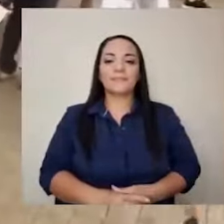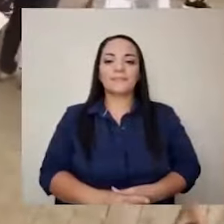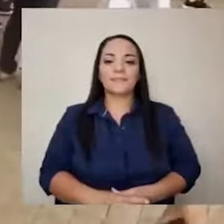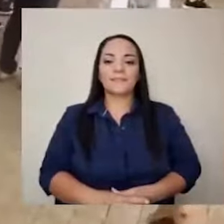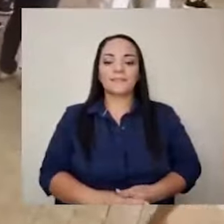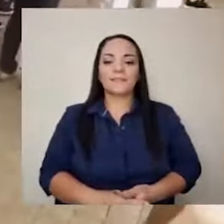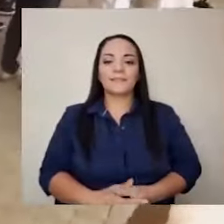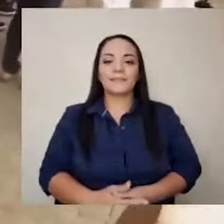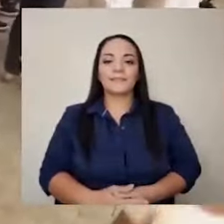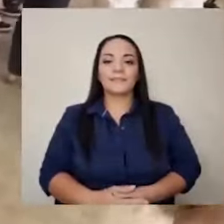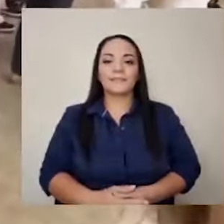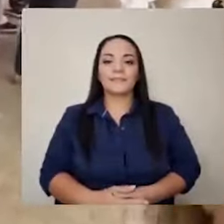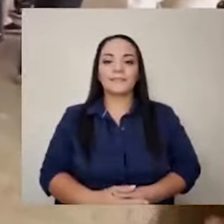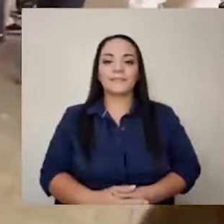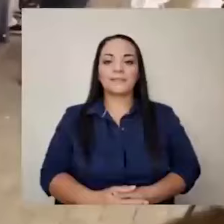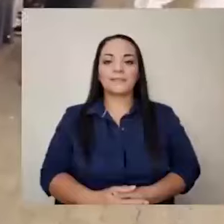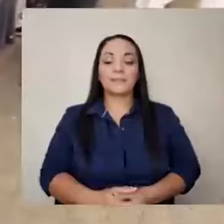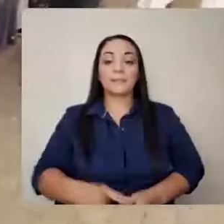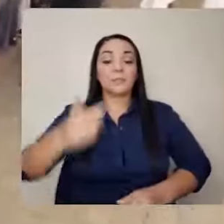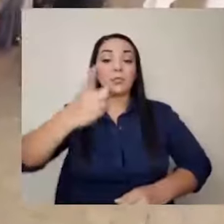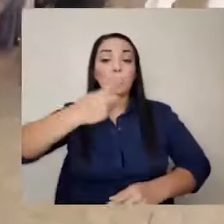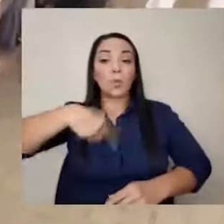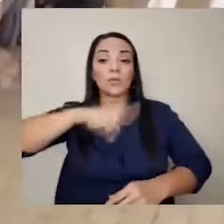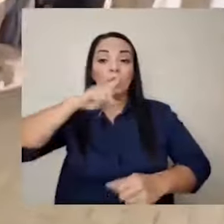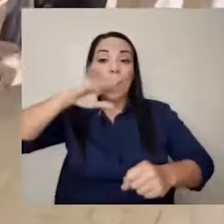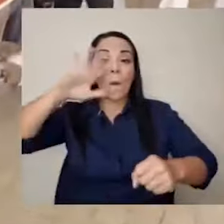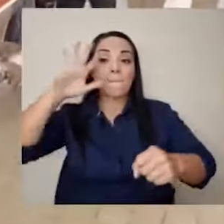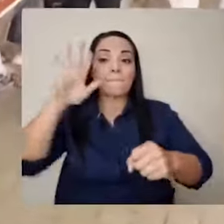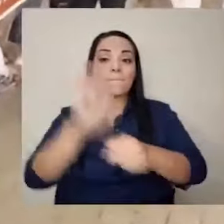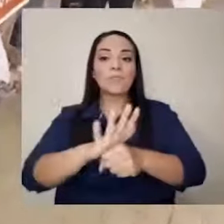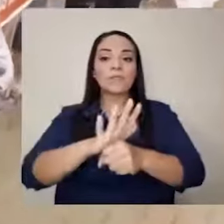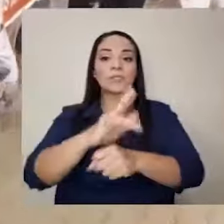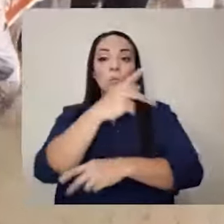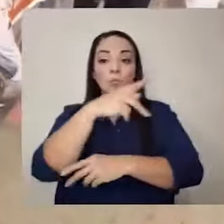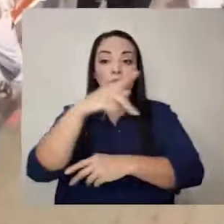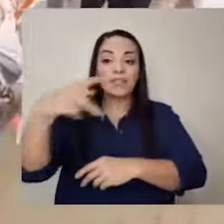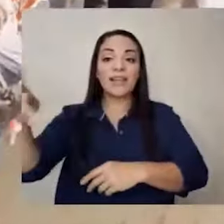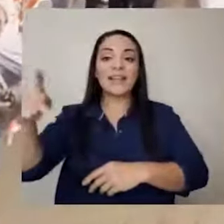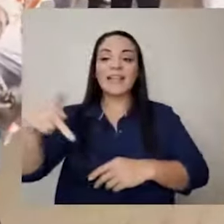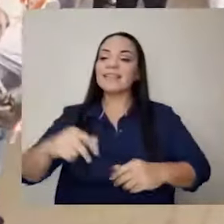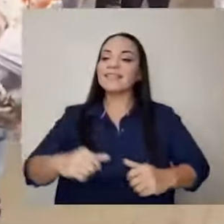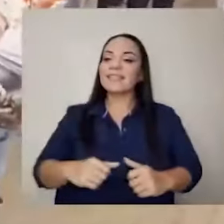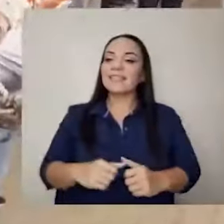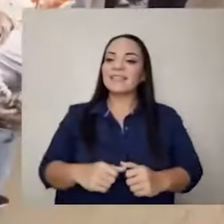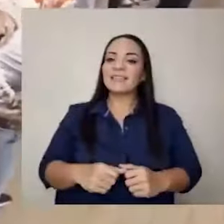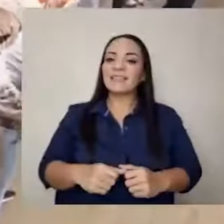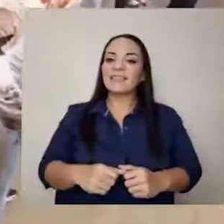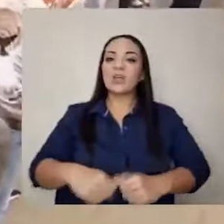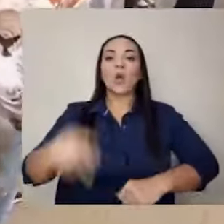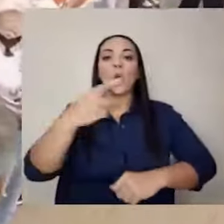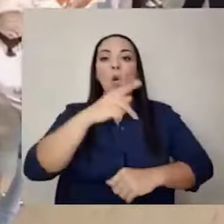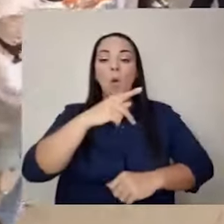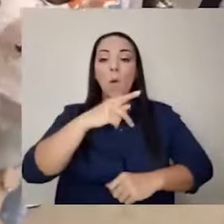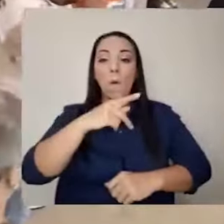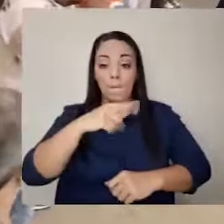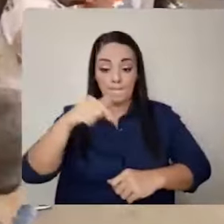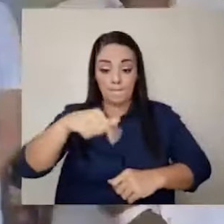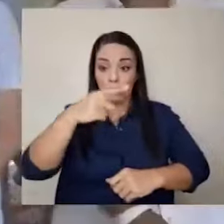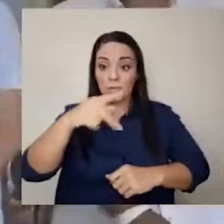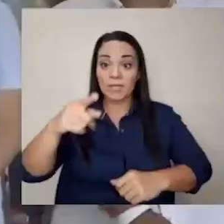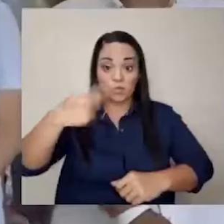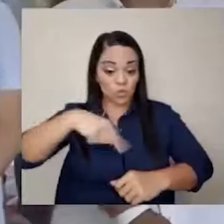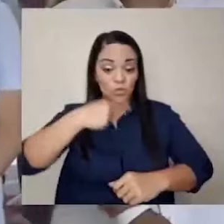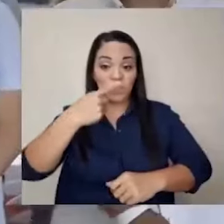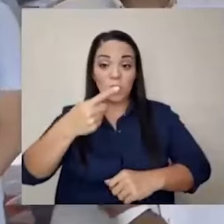Nuestro compromiso porteños, el compromiso de este gobierno,